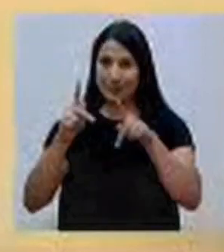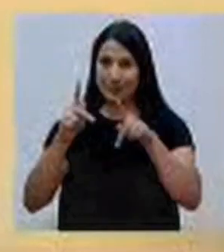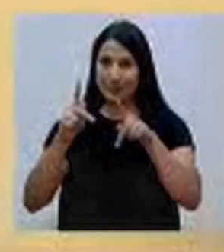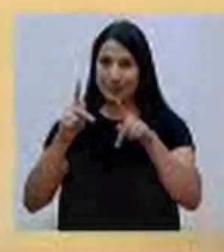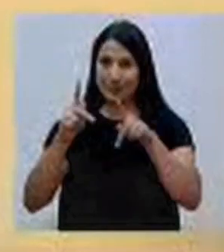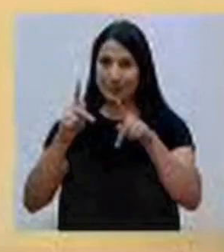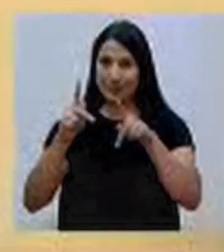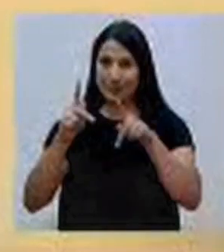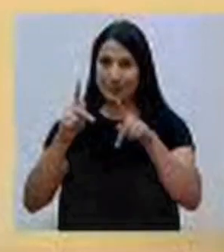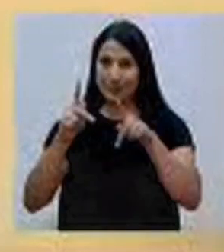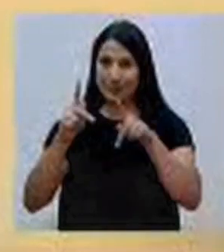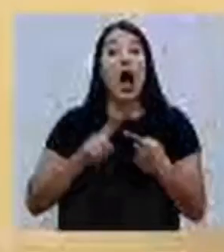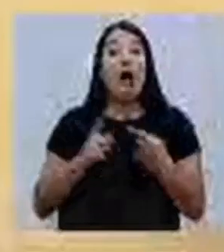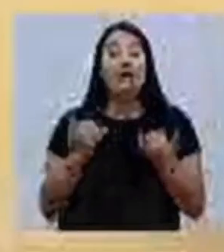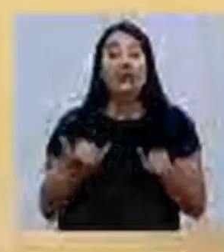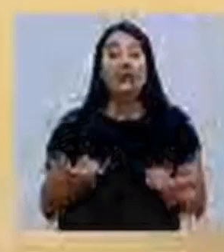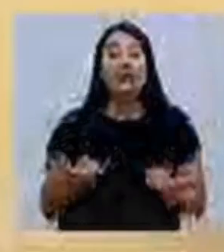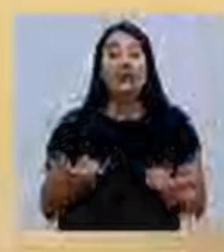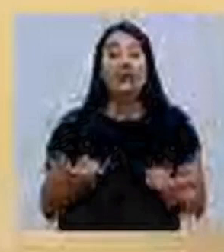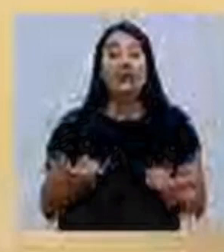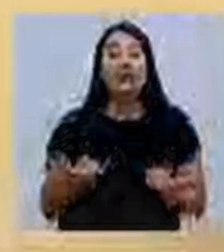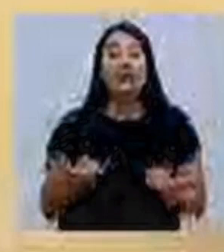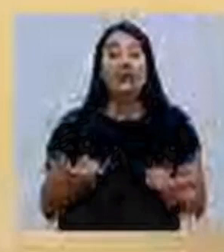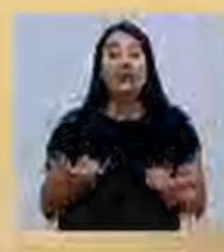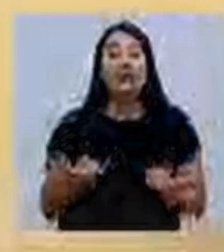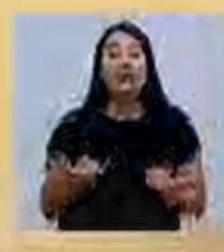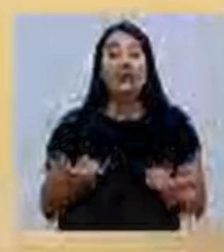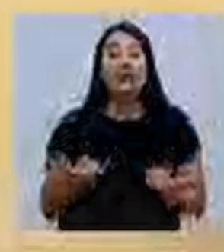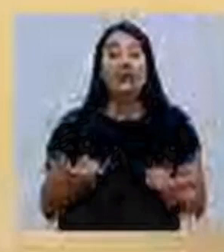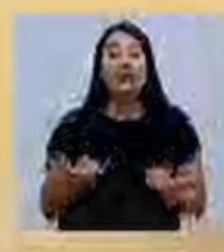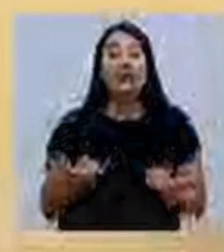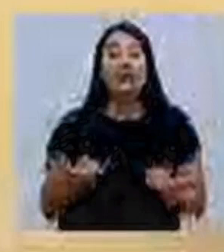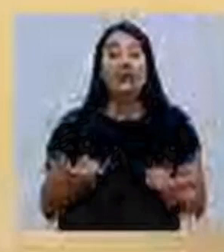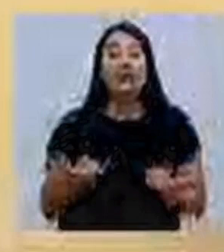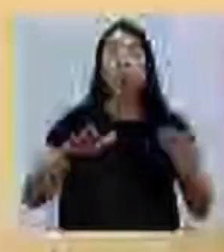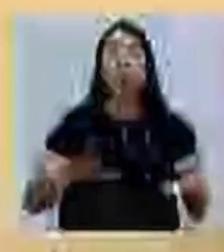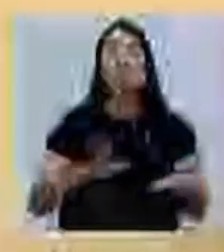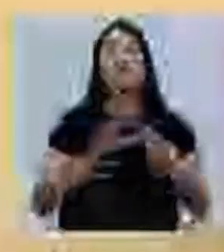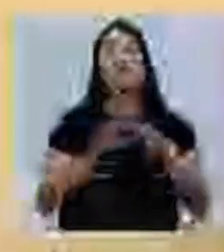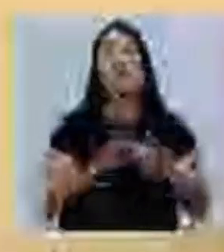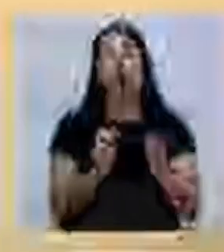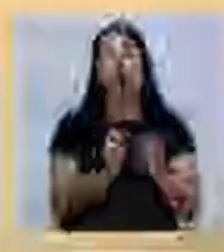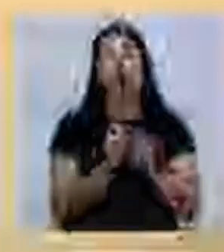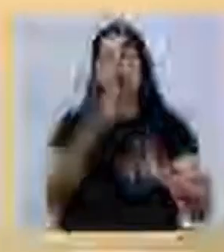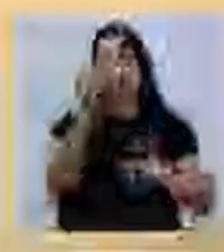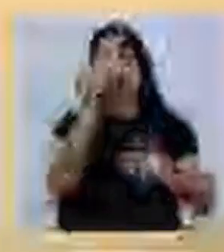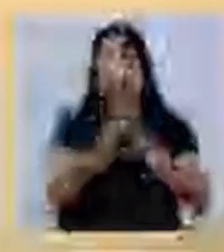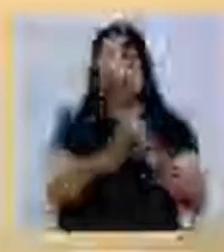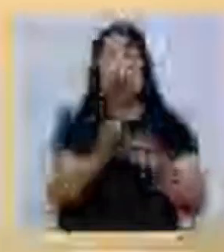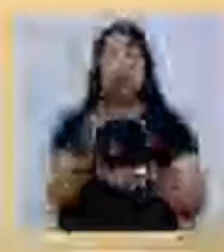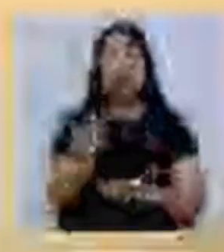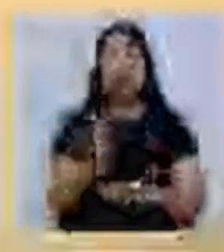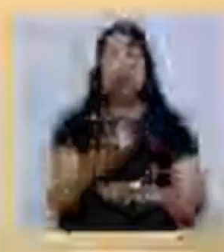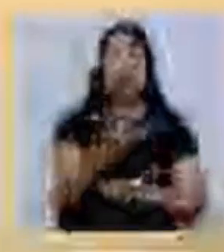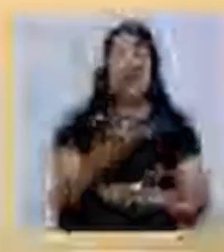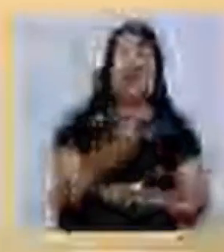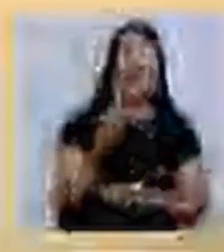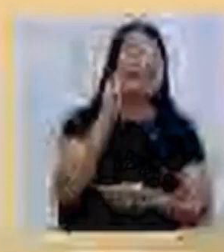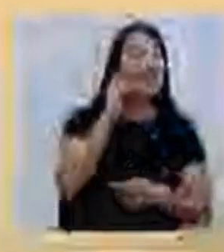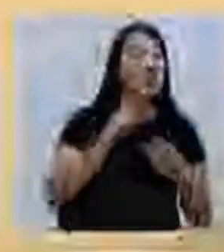total se contabilizan a la fecha 781 decesos relacionados con COVID-19, 300 mujeres y